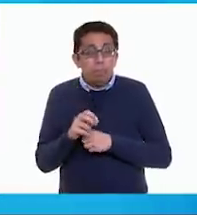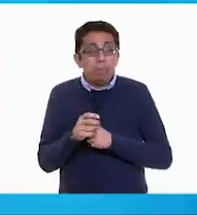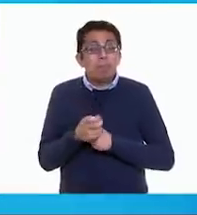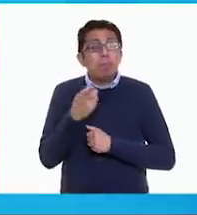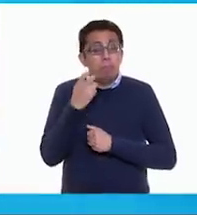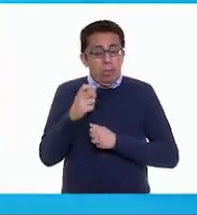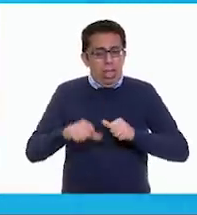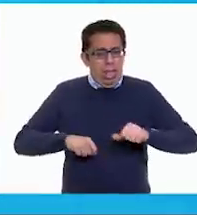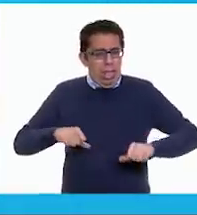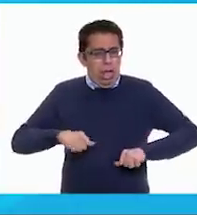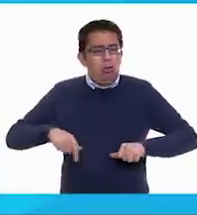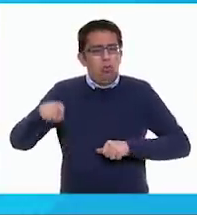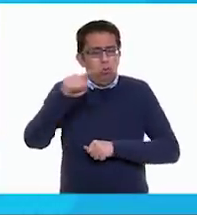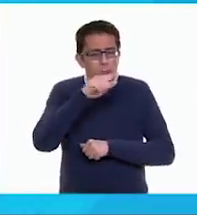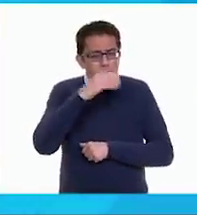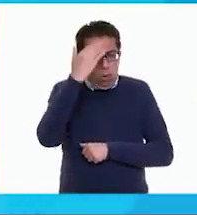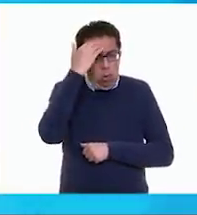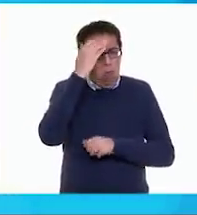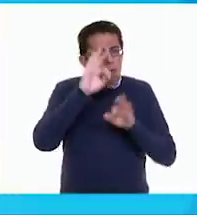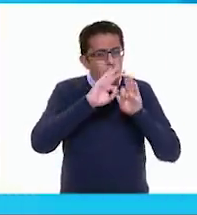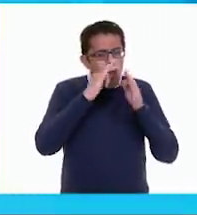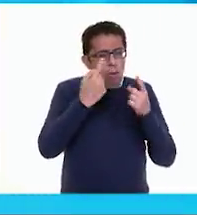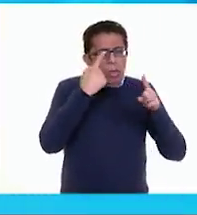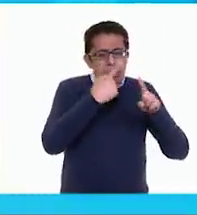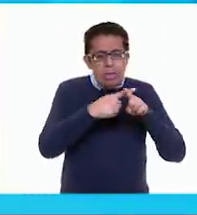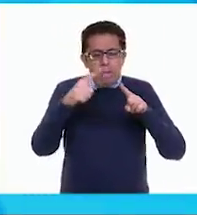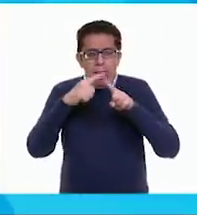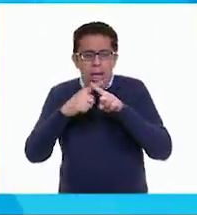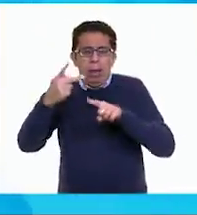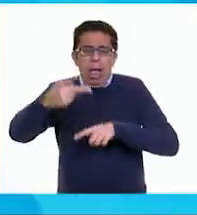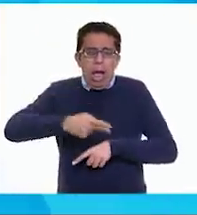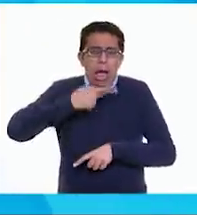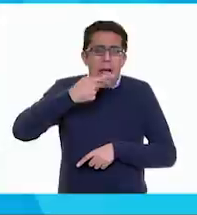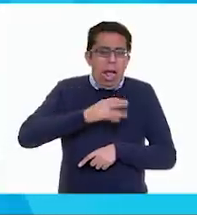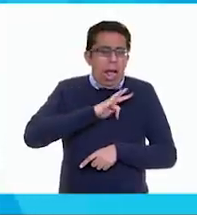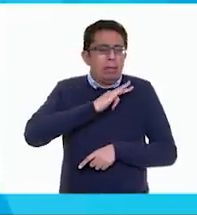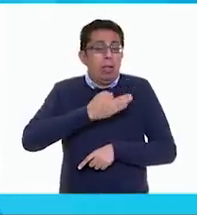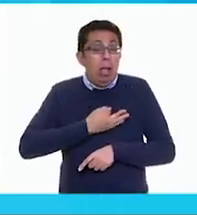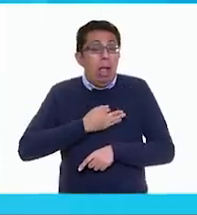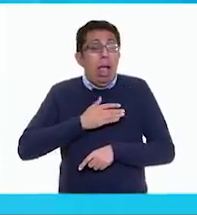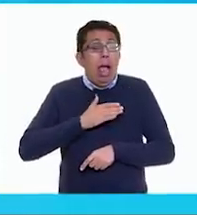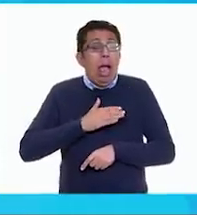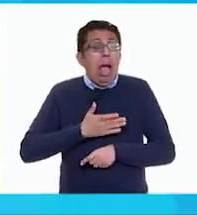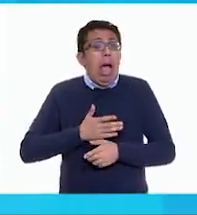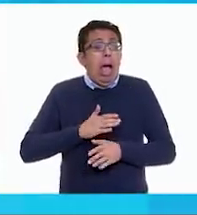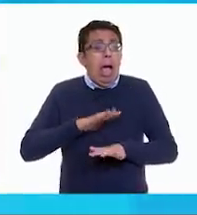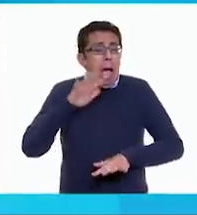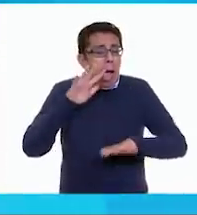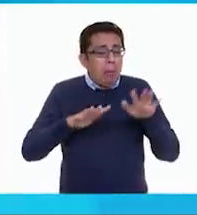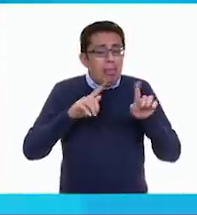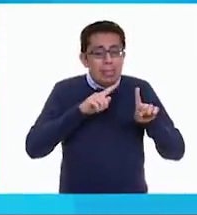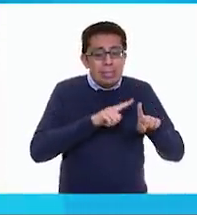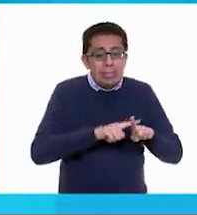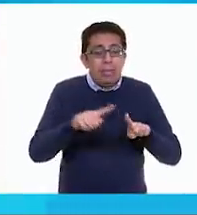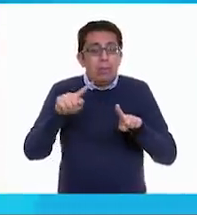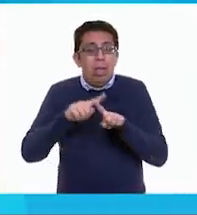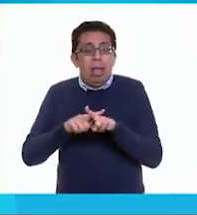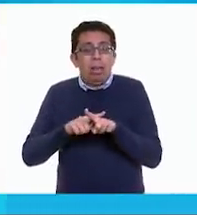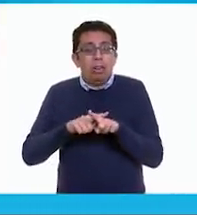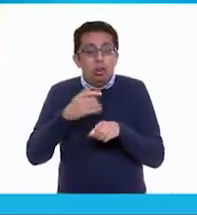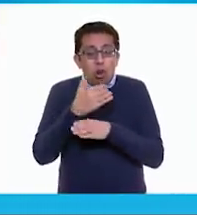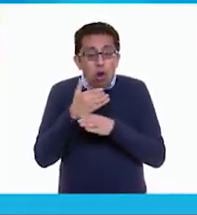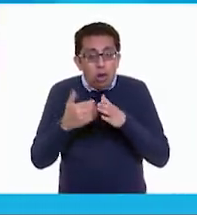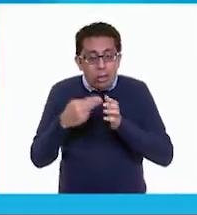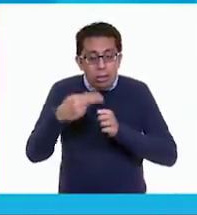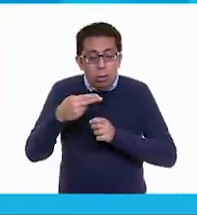actividades conocerán diferentes formas de hablar español. A veces las diferencias están en cómo nombramos las cosas y